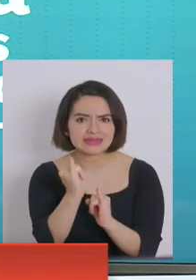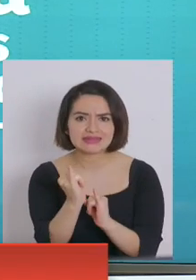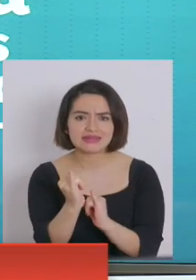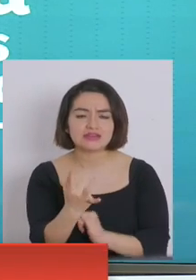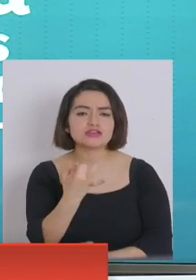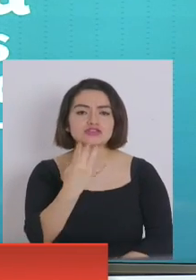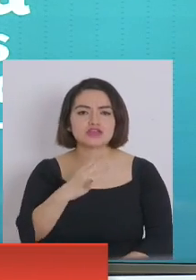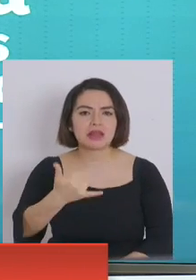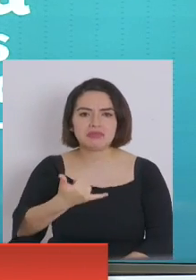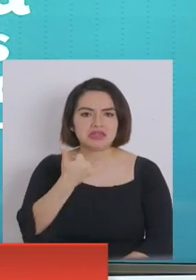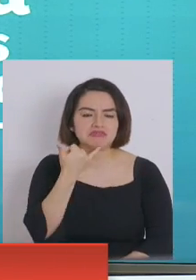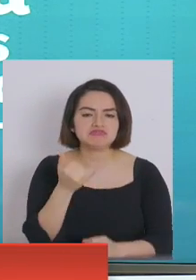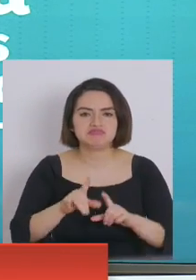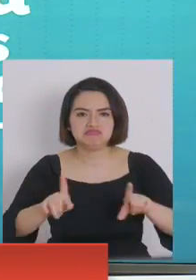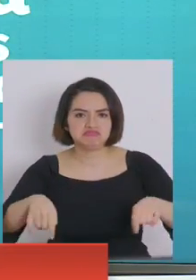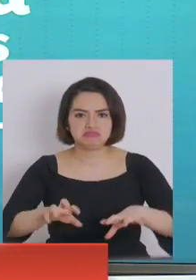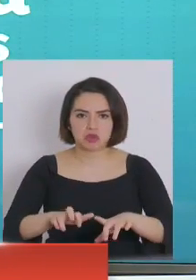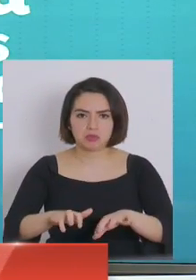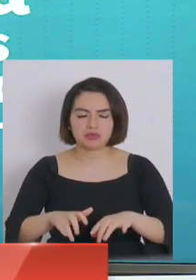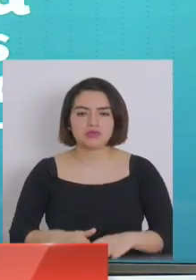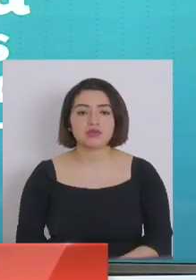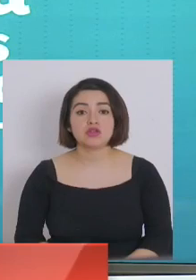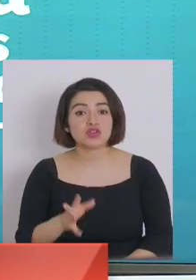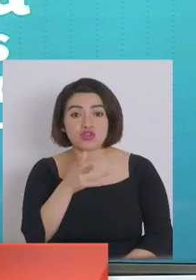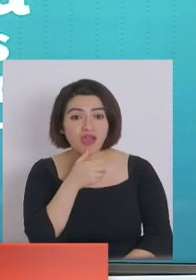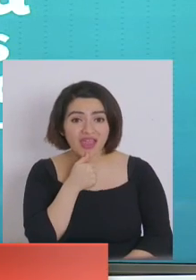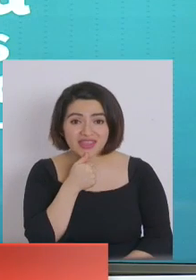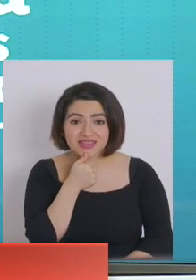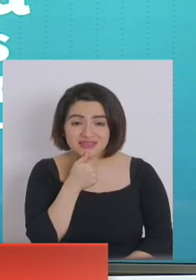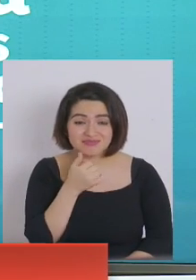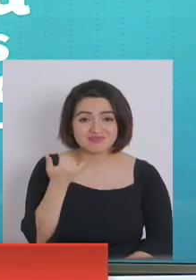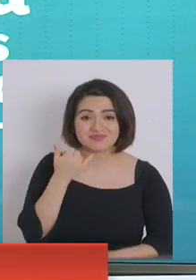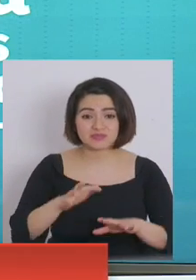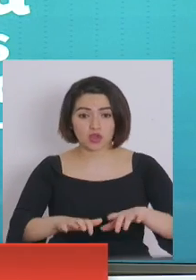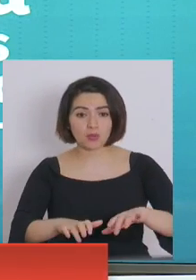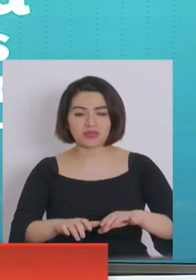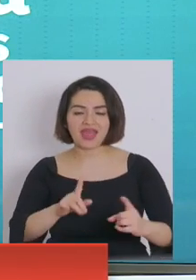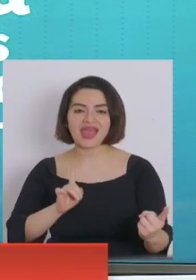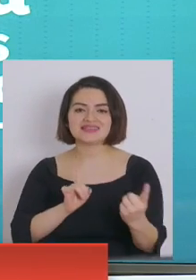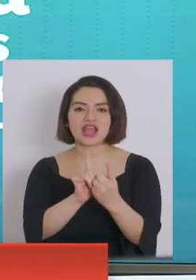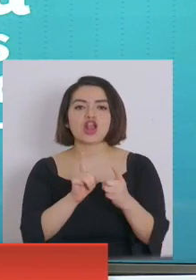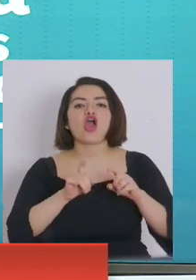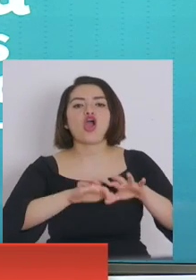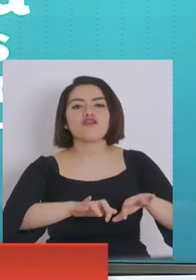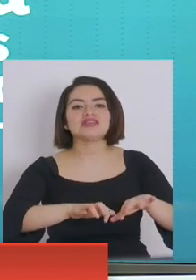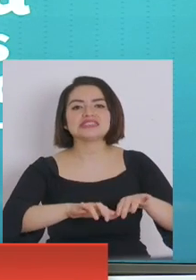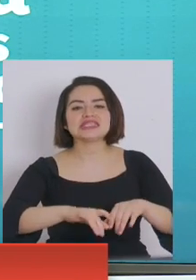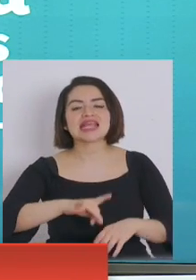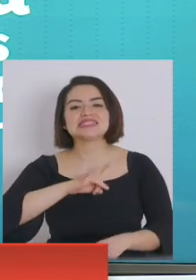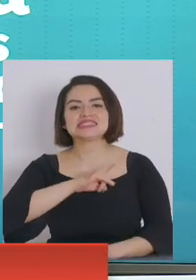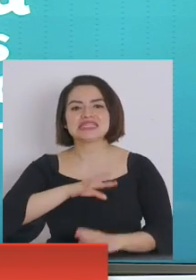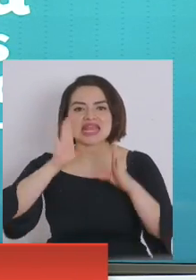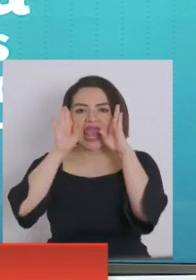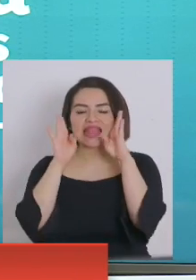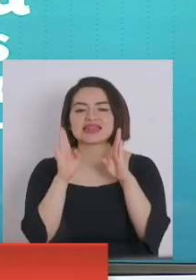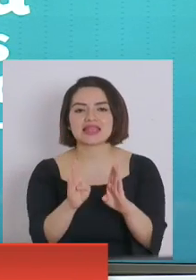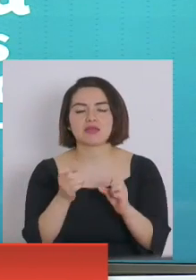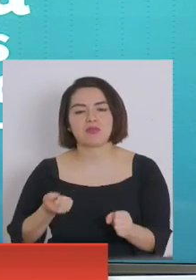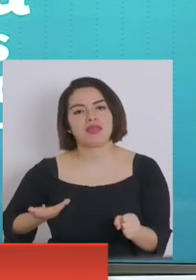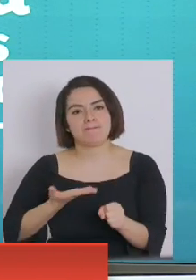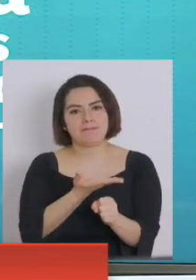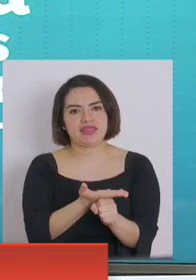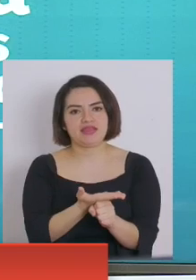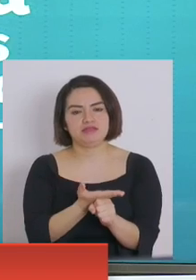un dispositivo y en caso que no cuenten con él, acercarse a una oficina de Chile Atiende para poder solicitar este